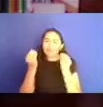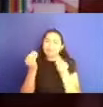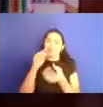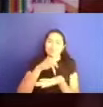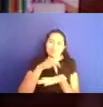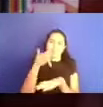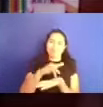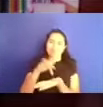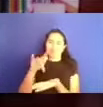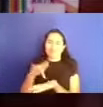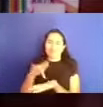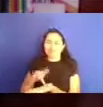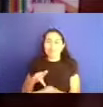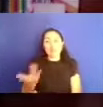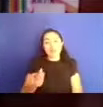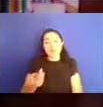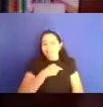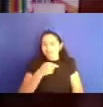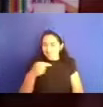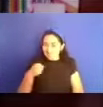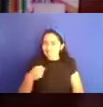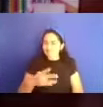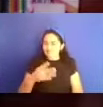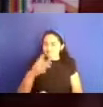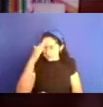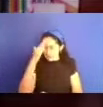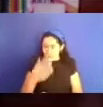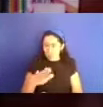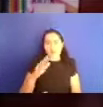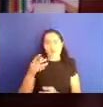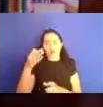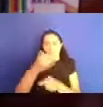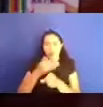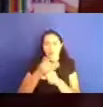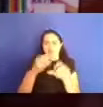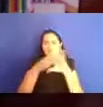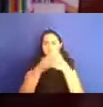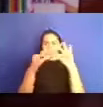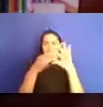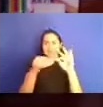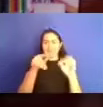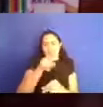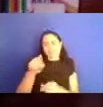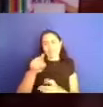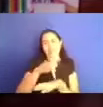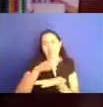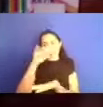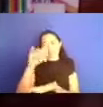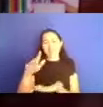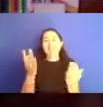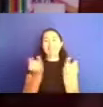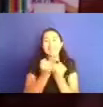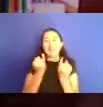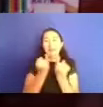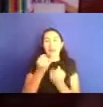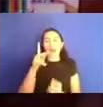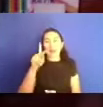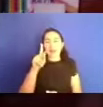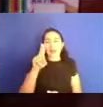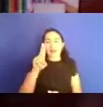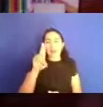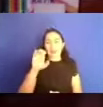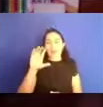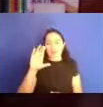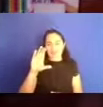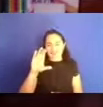Esperamos que, y estamos seguros, que van, que van a ser de utilidad para todos ustedes. Al equipo PUEC, que está tras bambalinas y que nos apoya